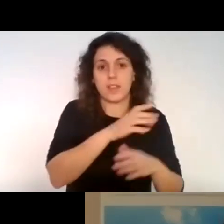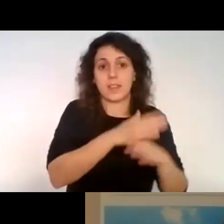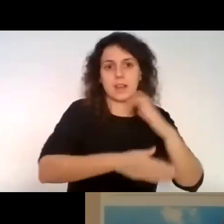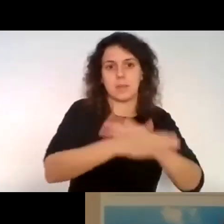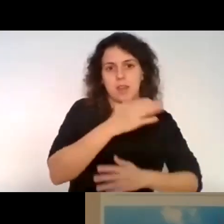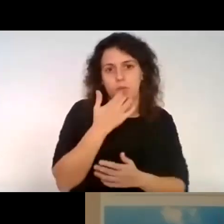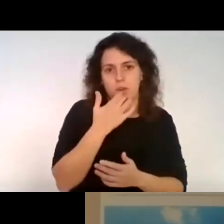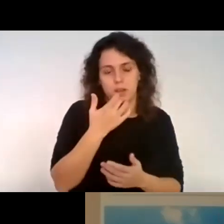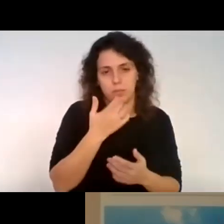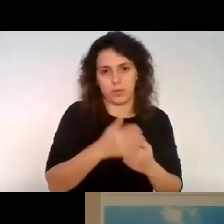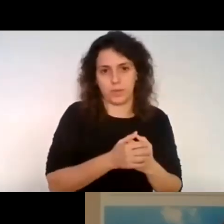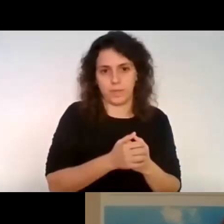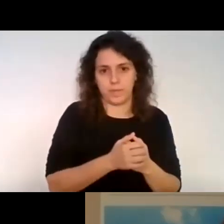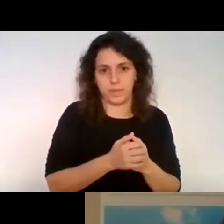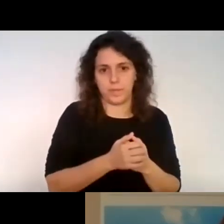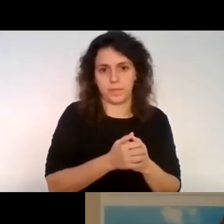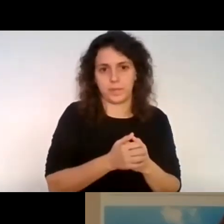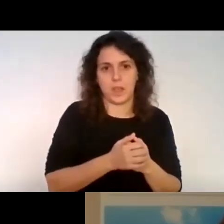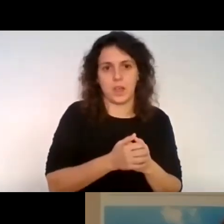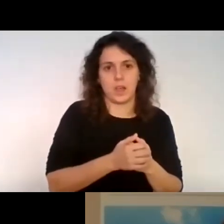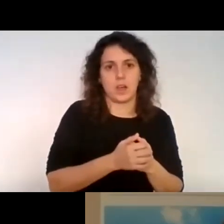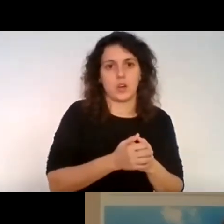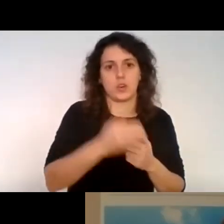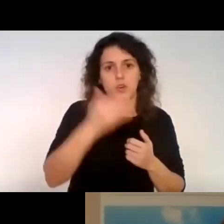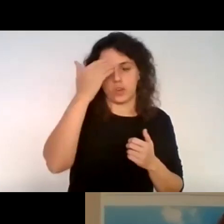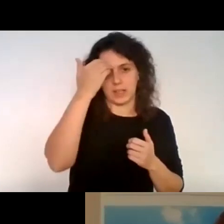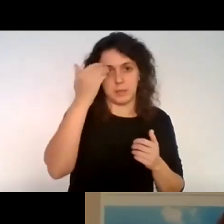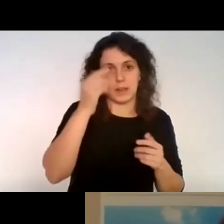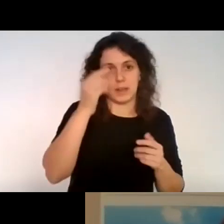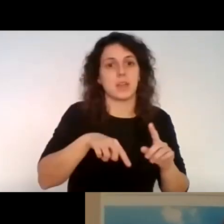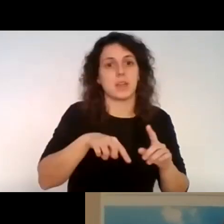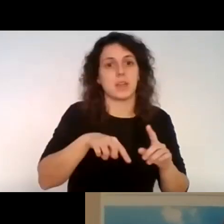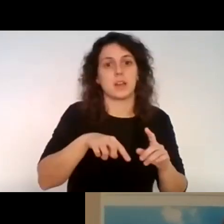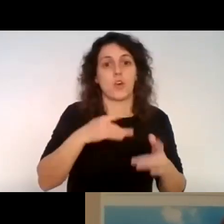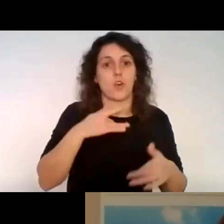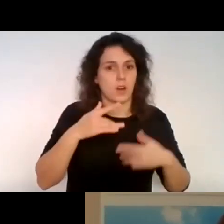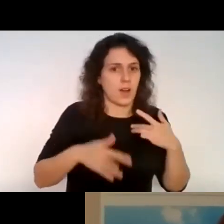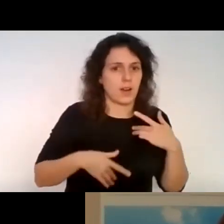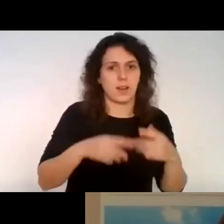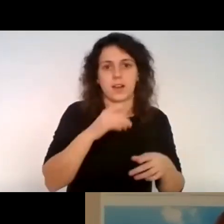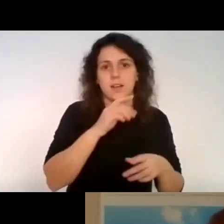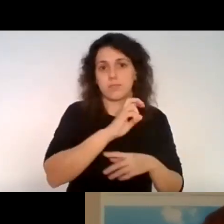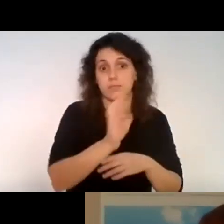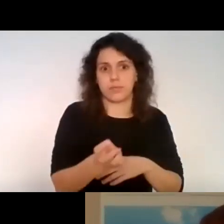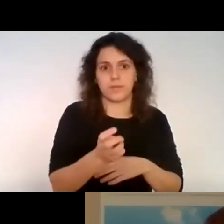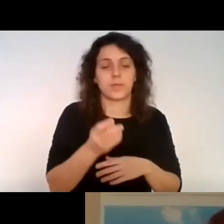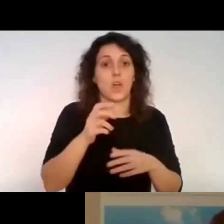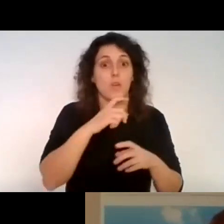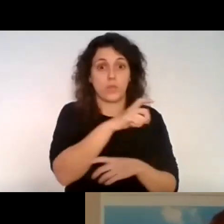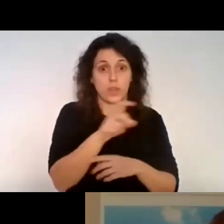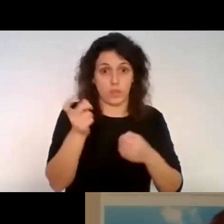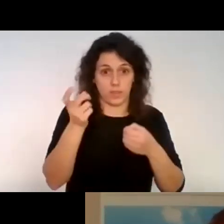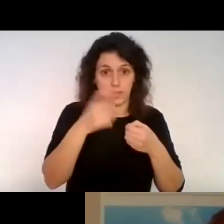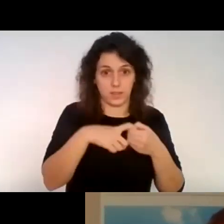cognitivas, neurodiversas y también orgánicas, dentro de la fundación, que a propósito,